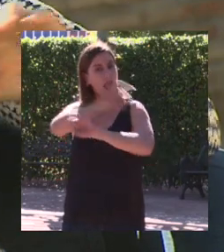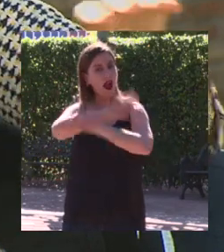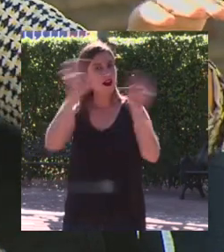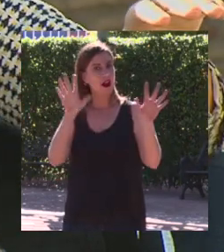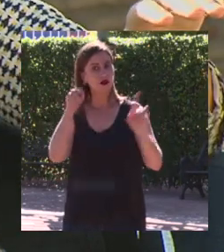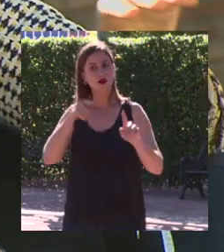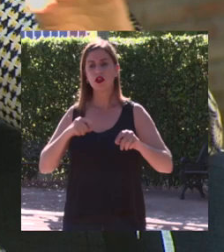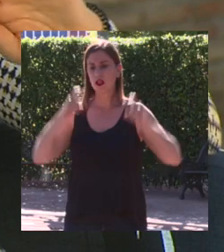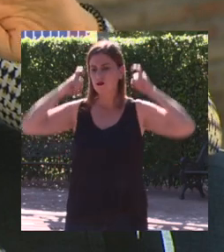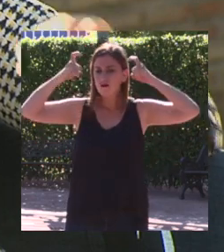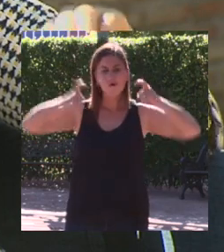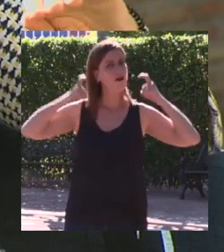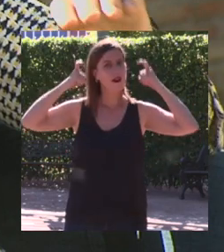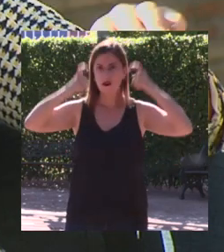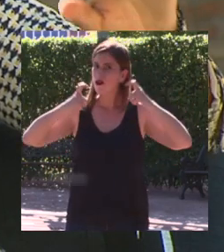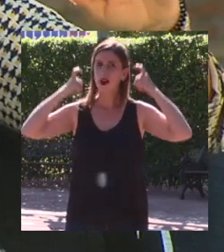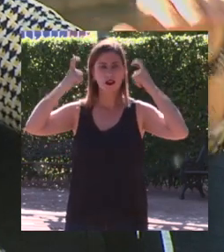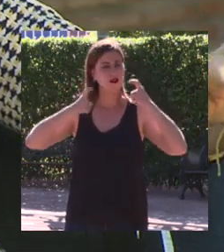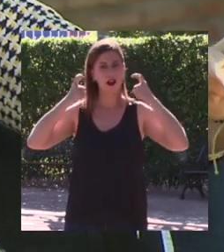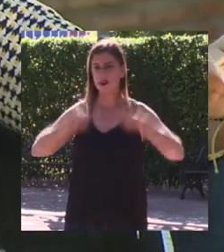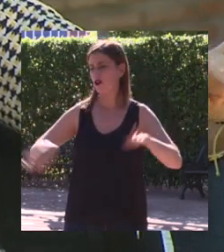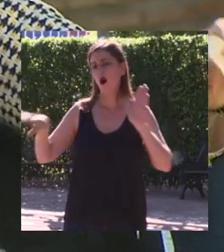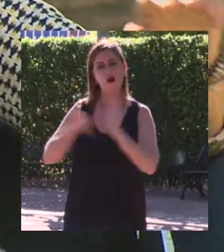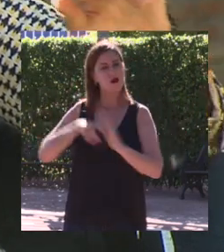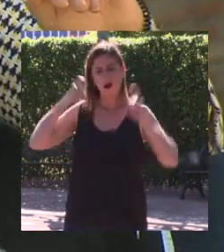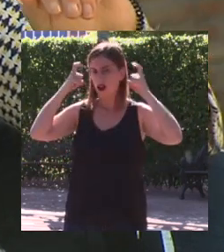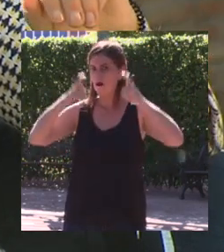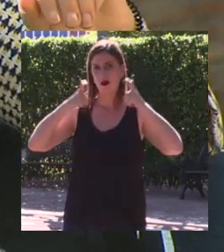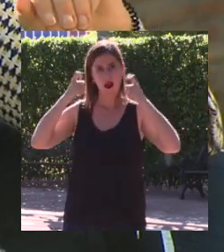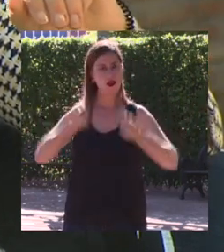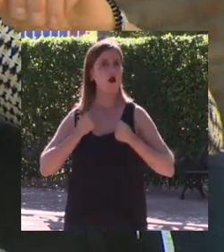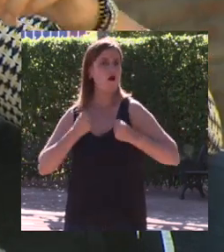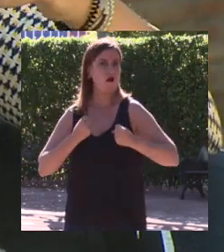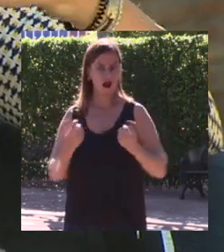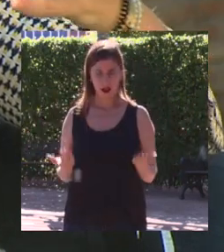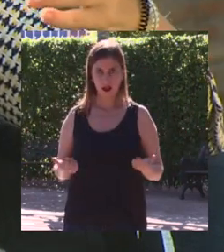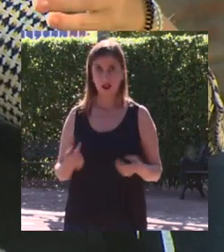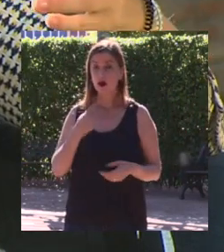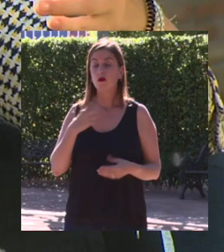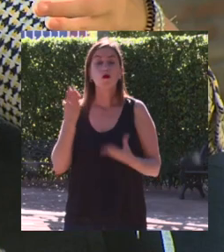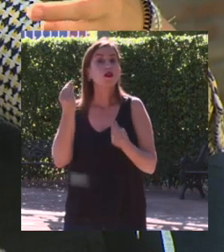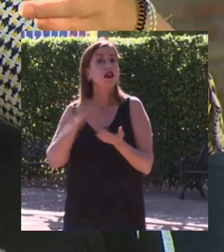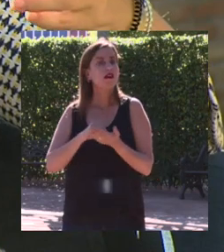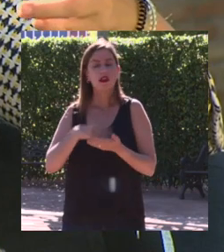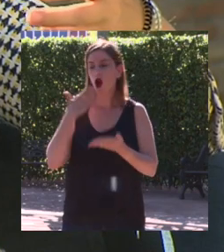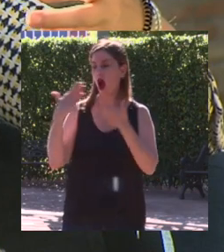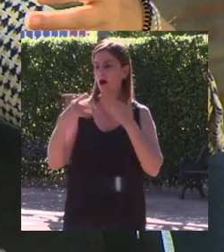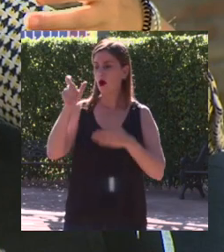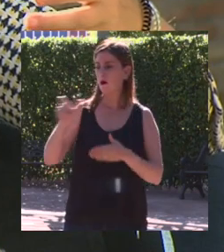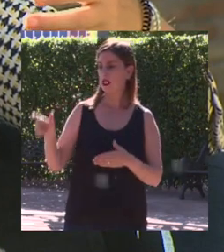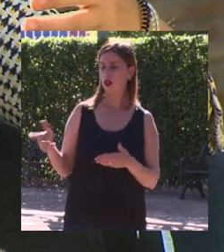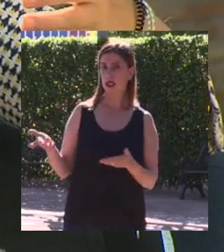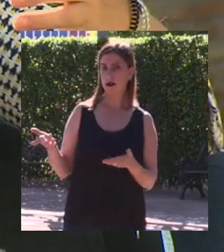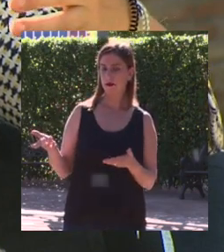a por todas no dejar nada en el tintero para conseguirlo muchas veces yo hablo con gente y quieren hacer